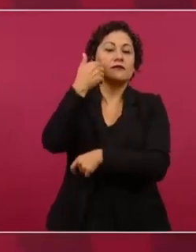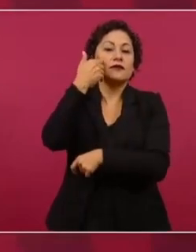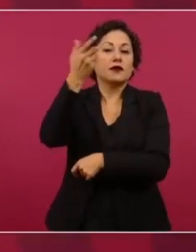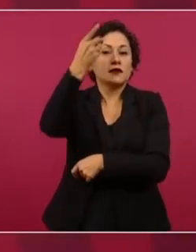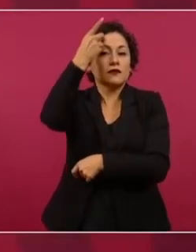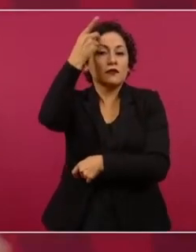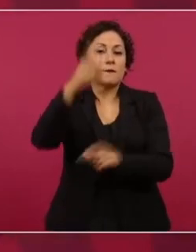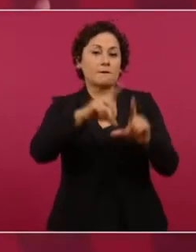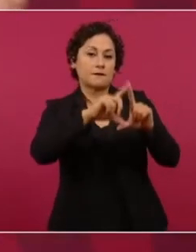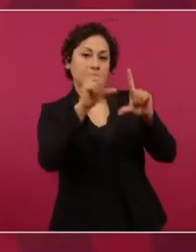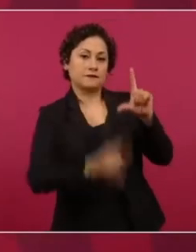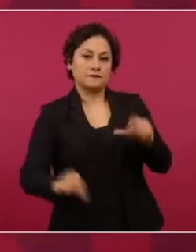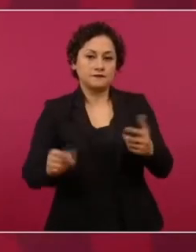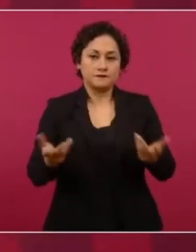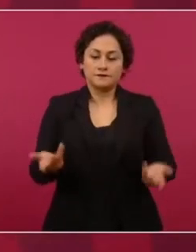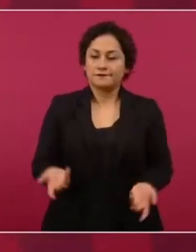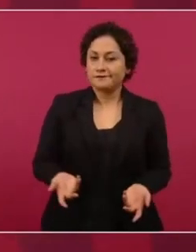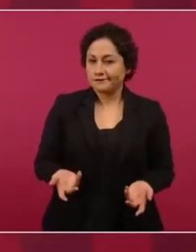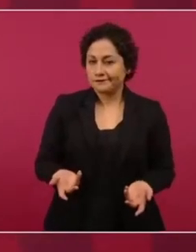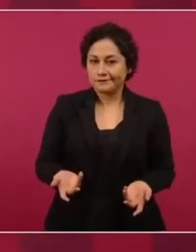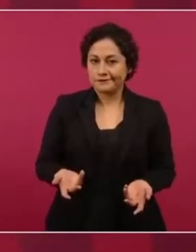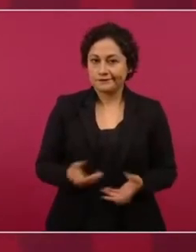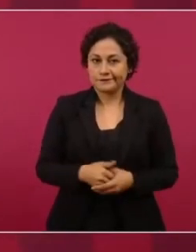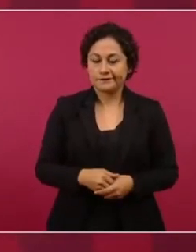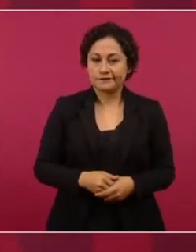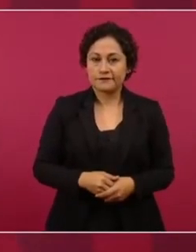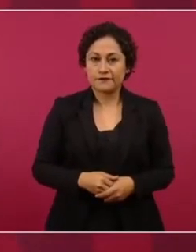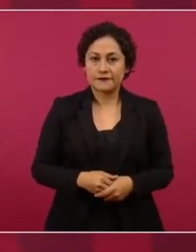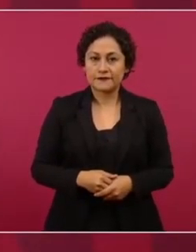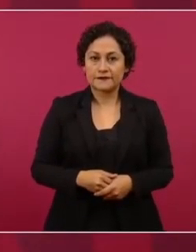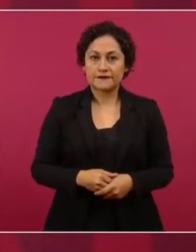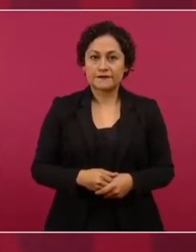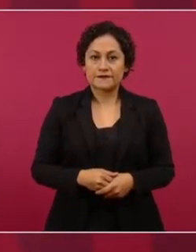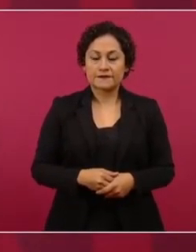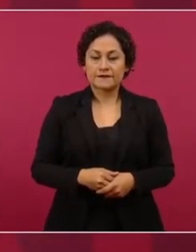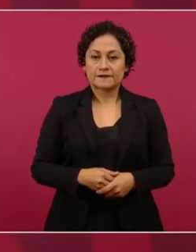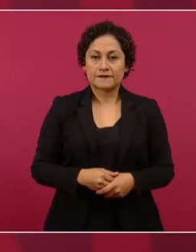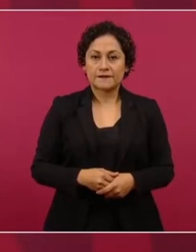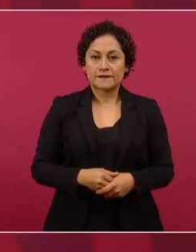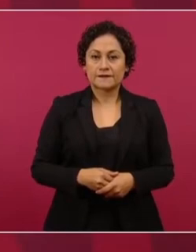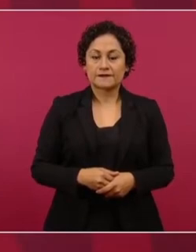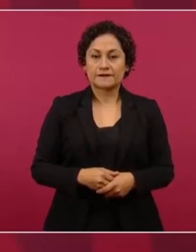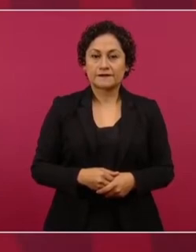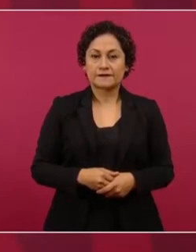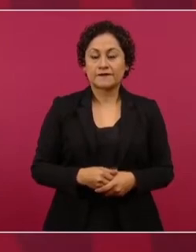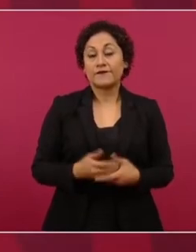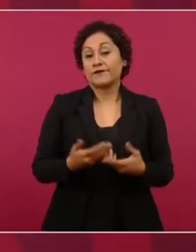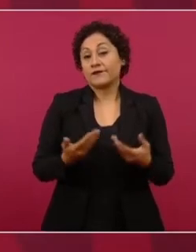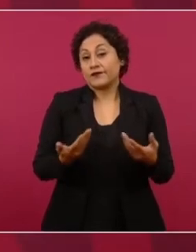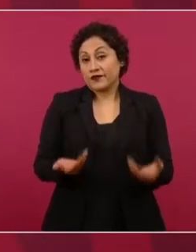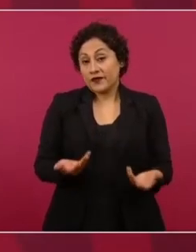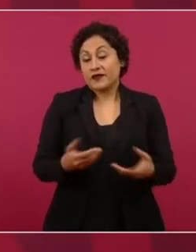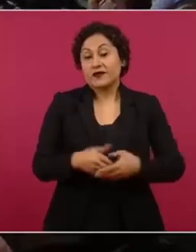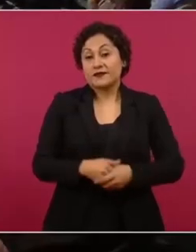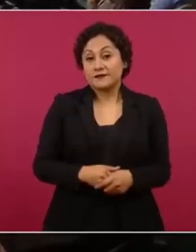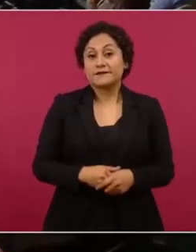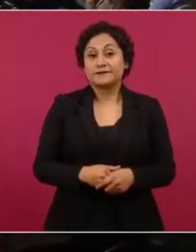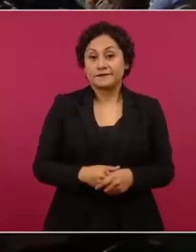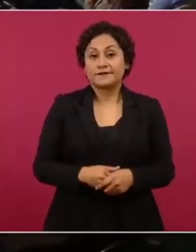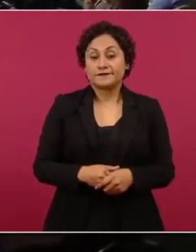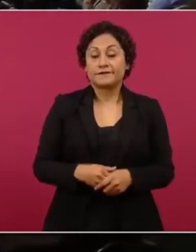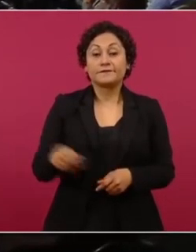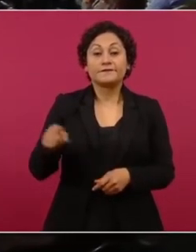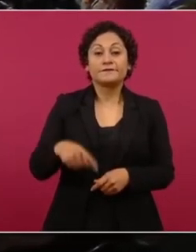Entonces, se logró el control, sobre todo de los llamados monederos